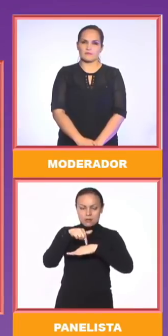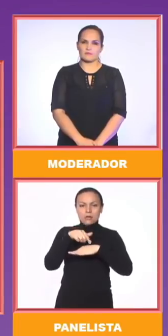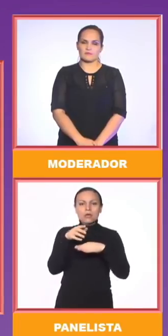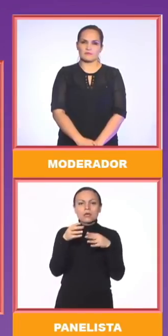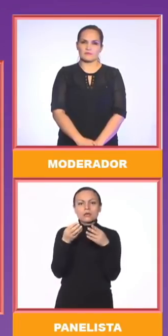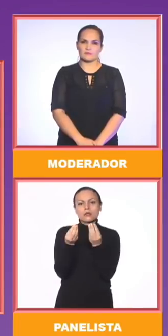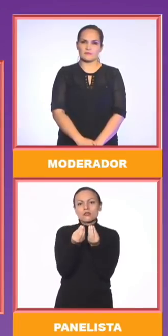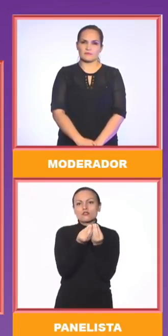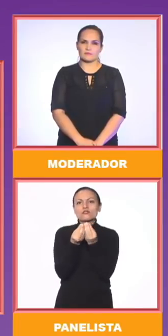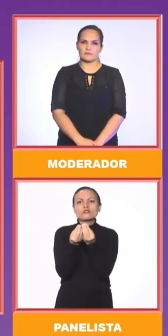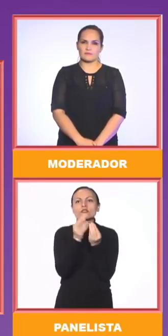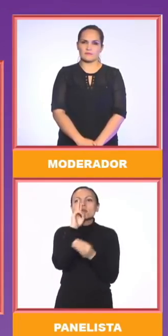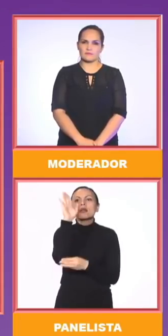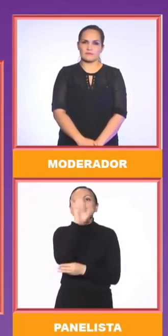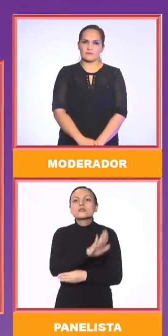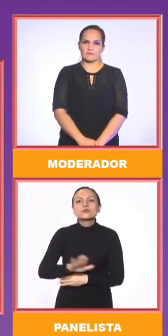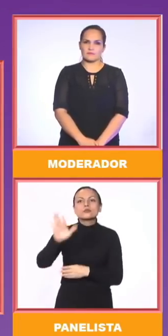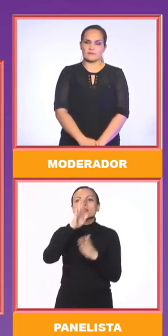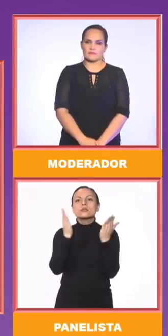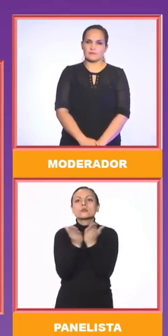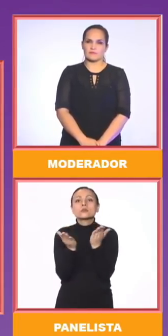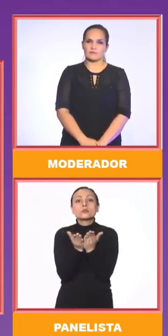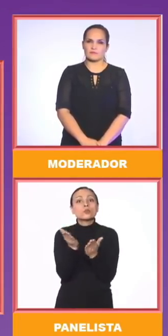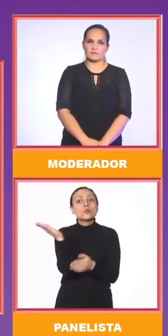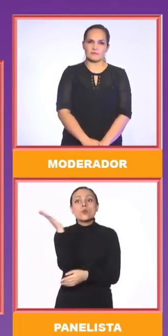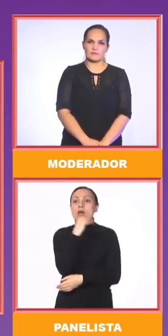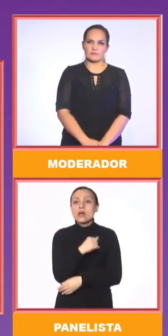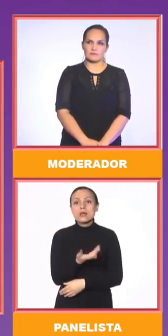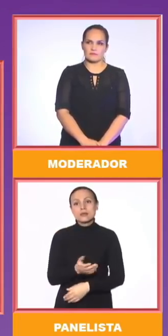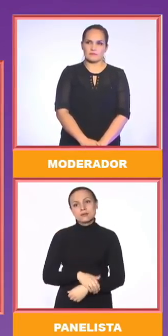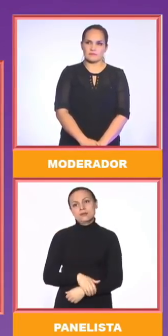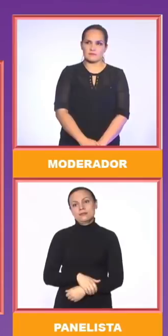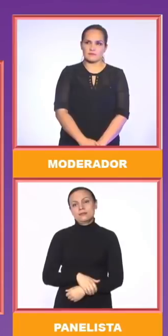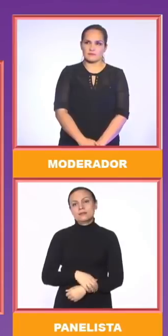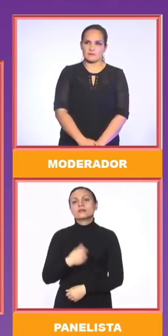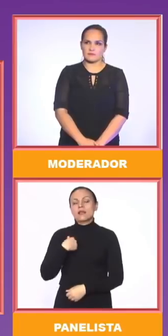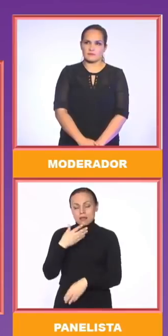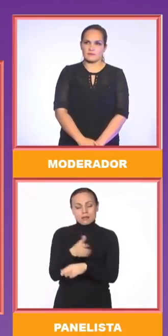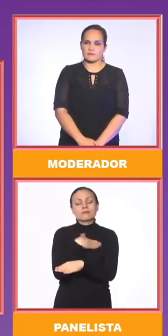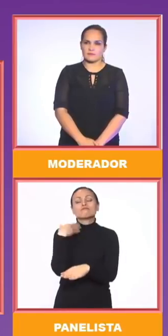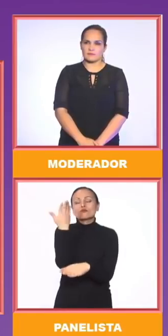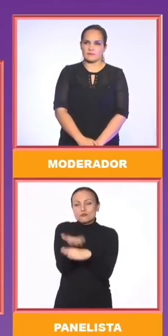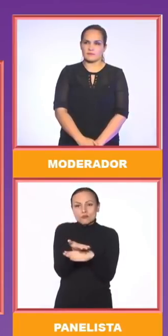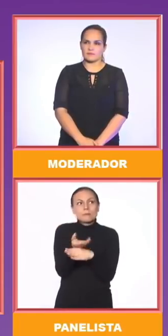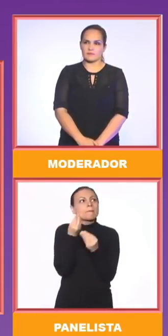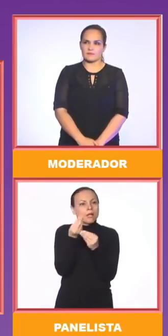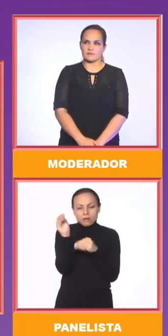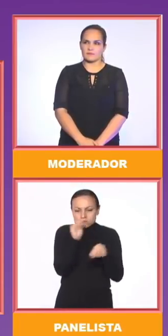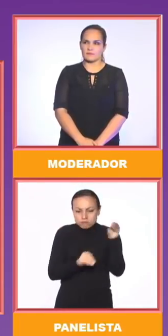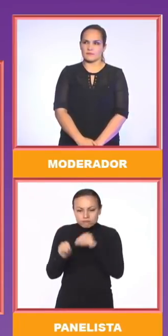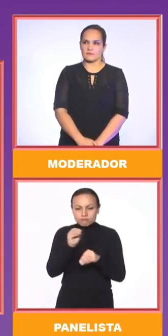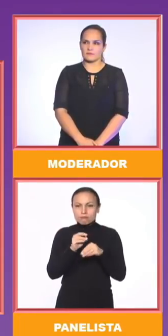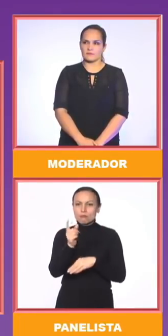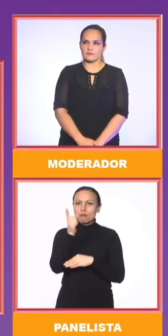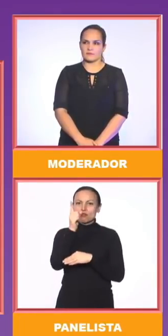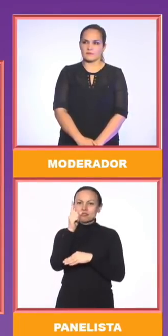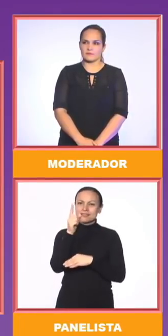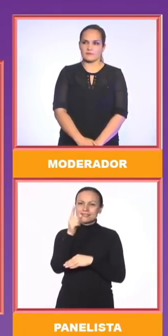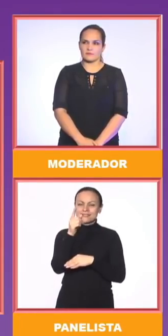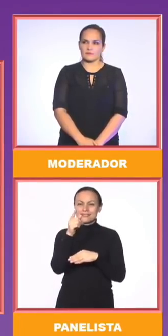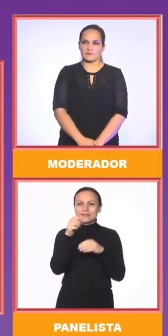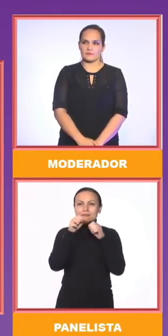Nacional de Educación para construir la política pública, porque no hay. Llega un nuevo ministro